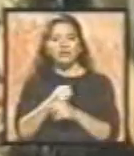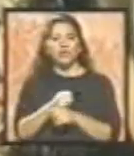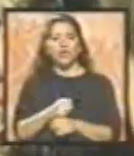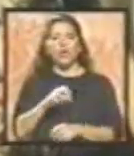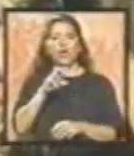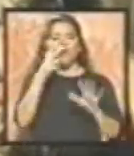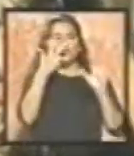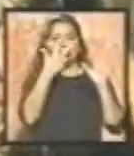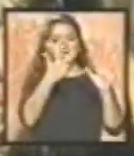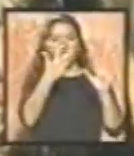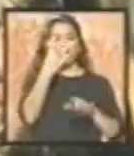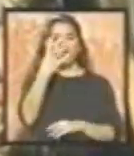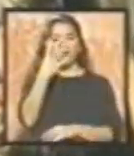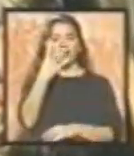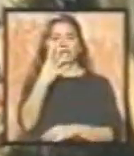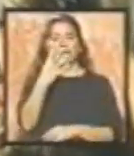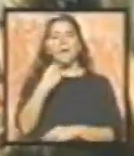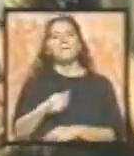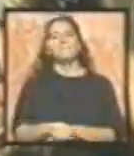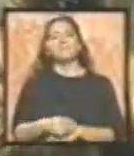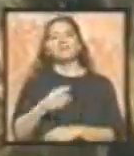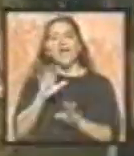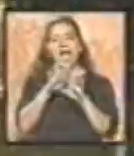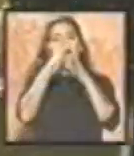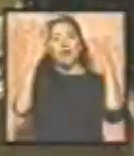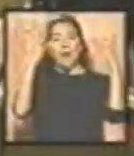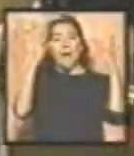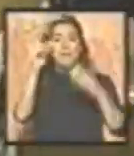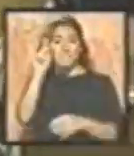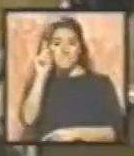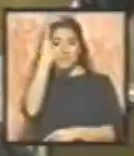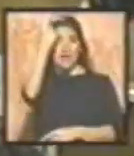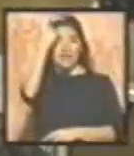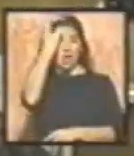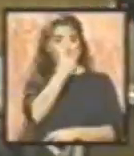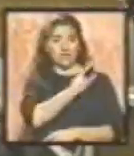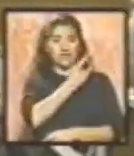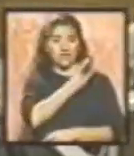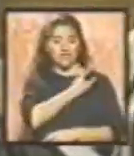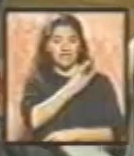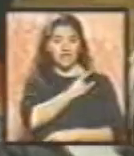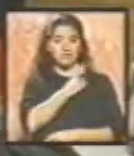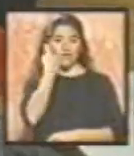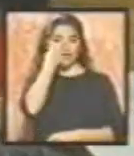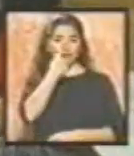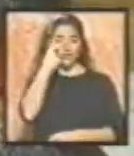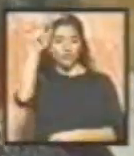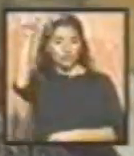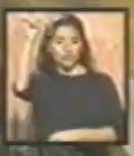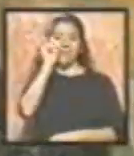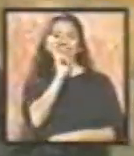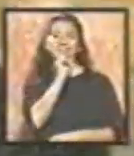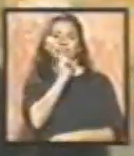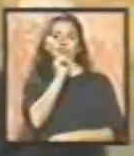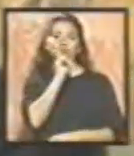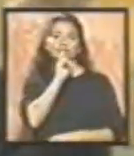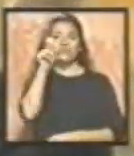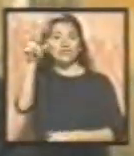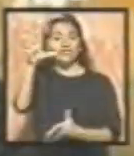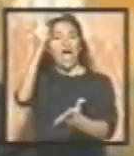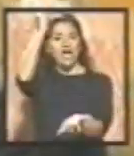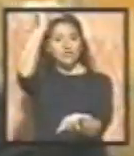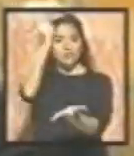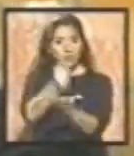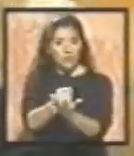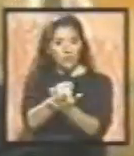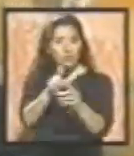abrió la primera universidad para sordos en Norteamérica, la misma que reconoció por primera vez el lenguaje de señas como la